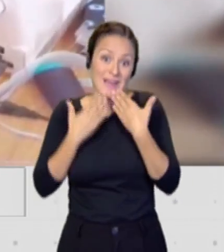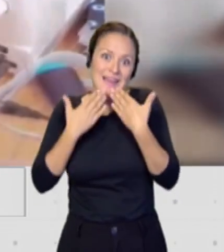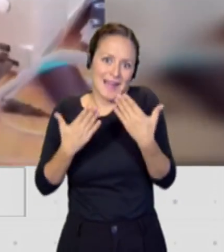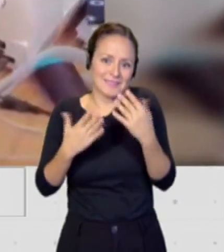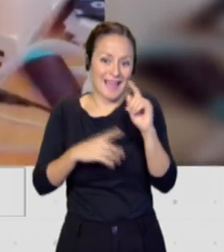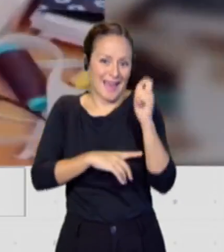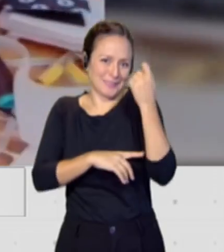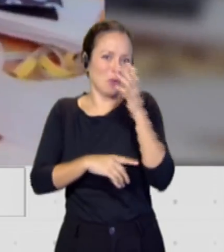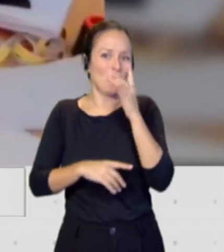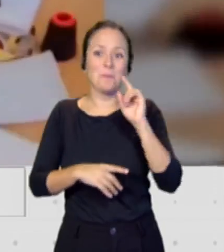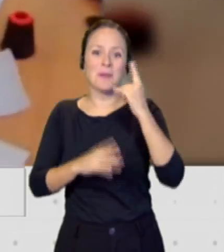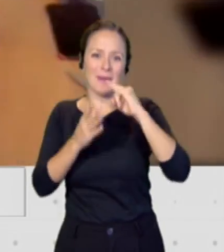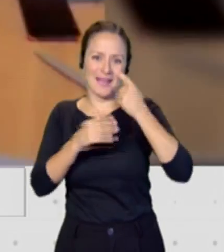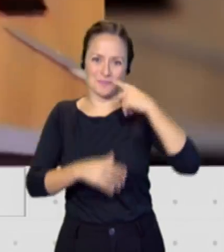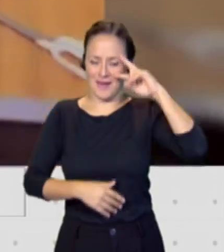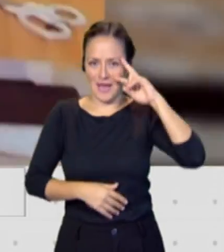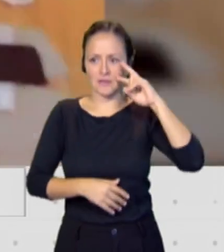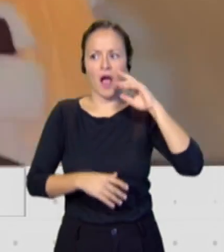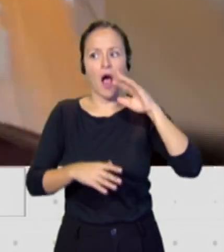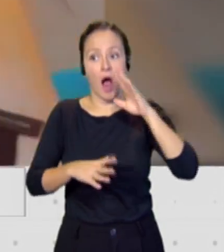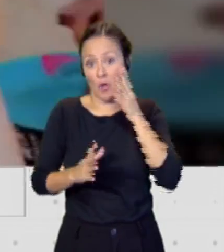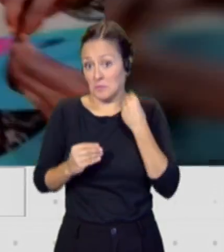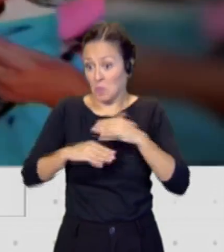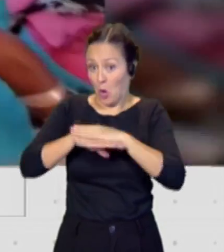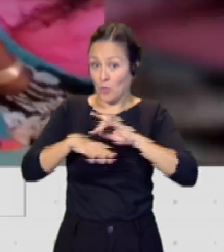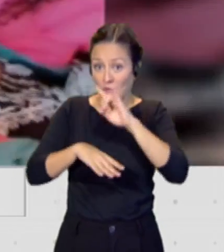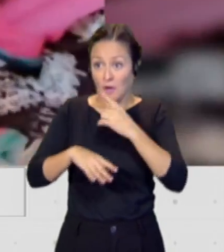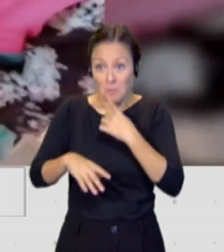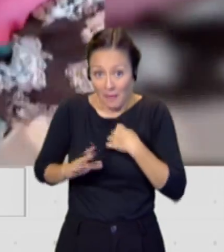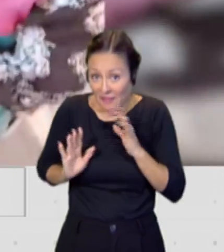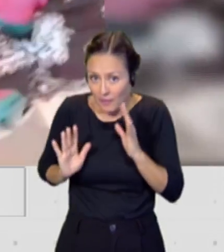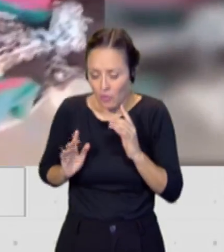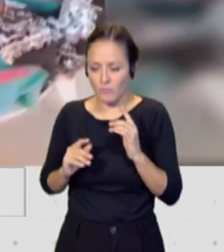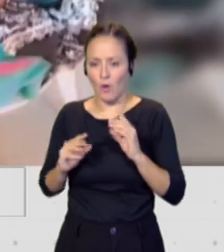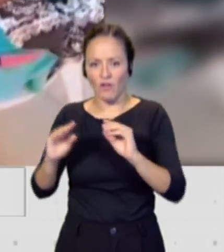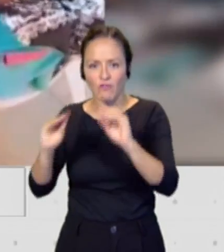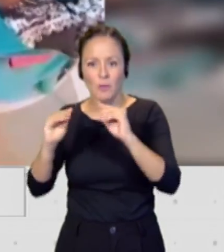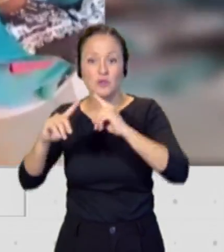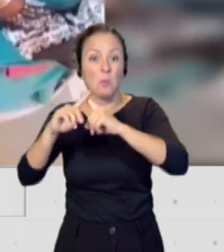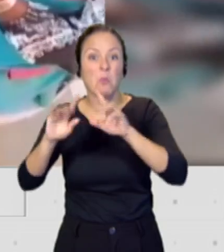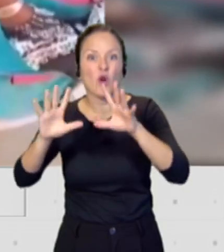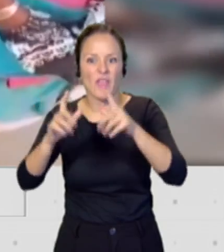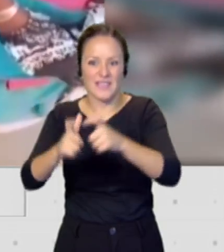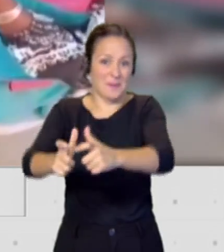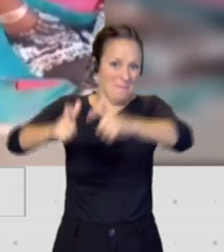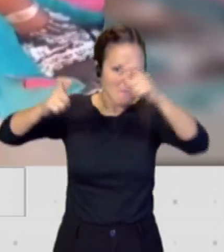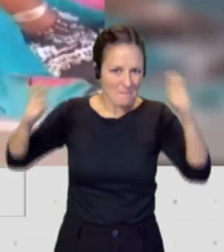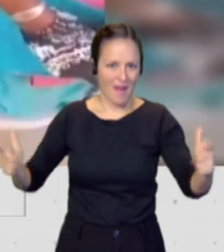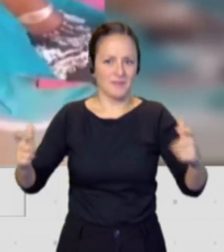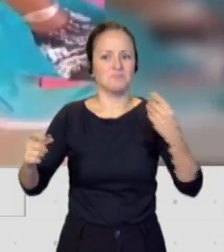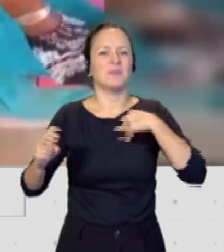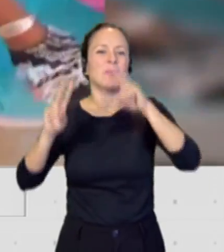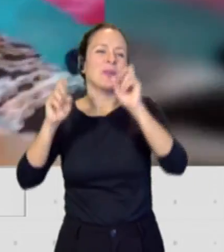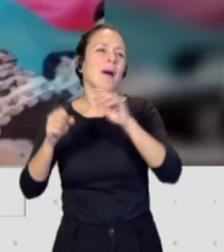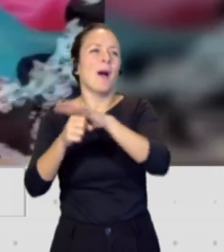de tierra firme, van a multiplicar por 10, me decían desde el gobierno de Canarias, formación no solo en ámbito de agricultura, no solo